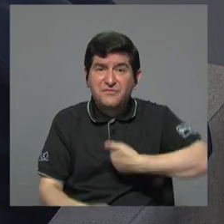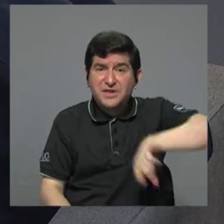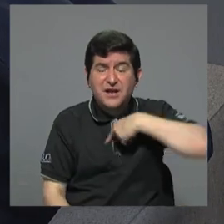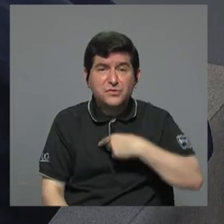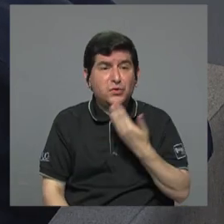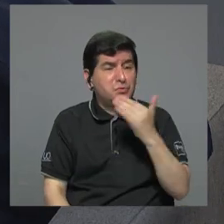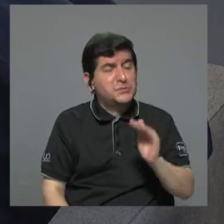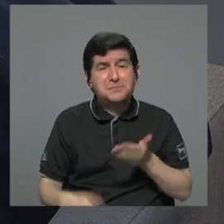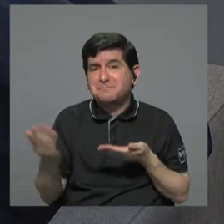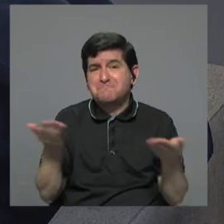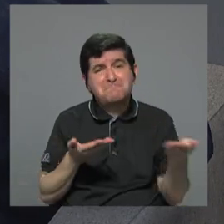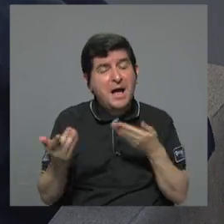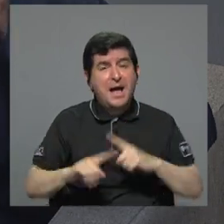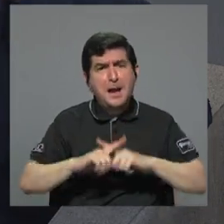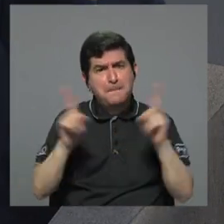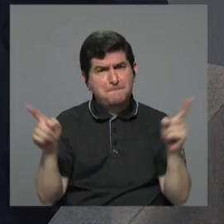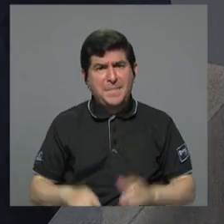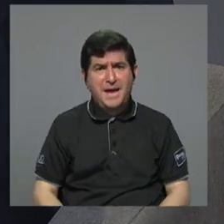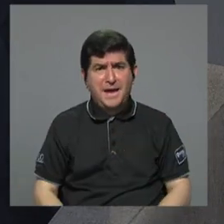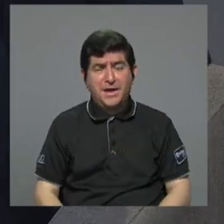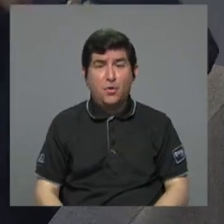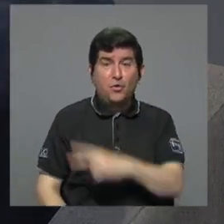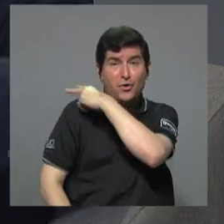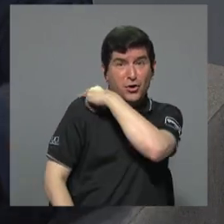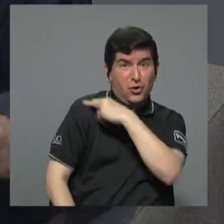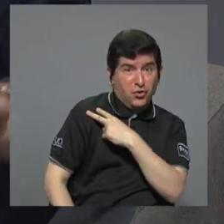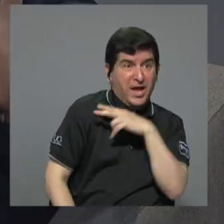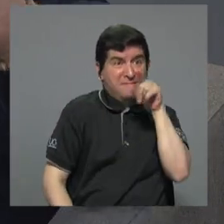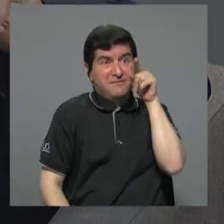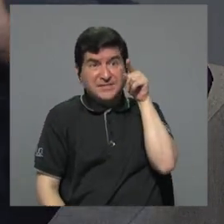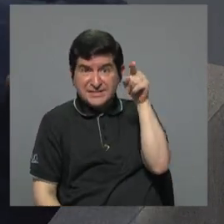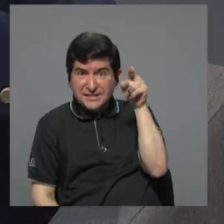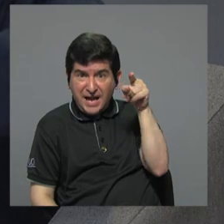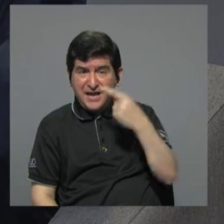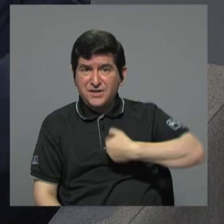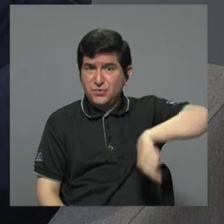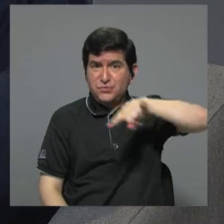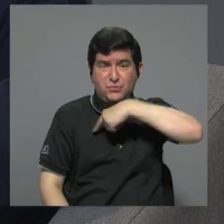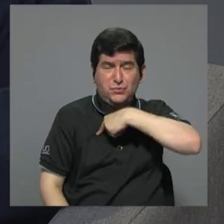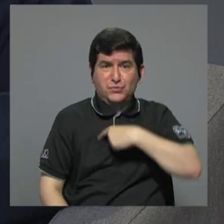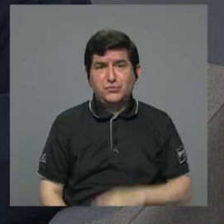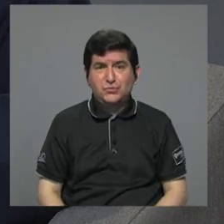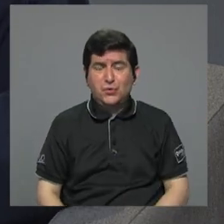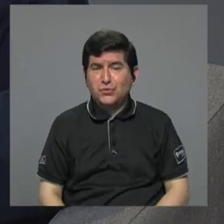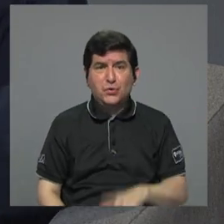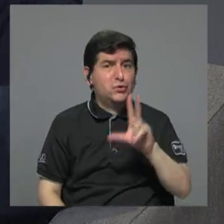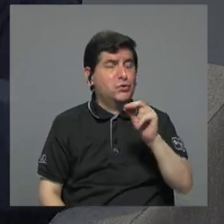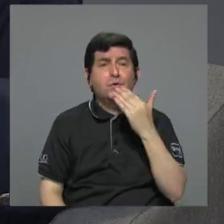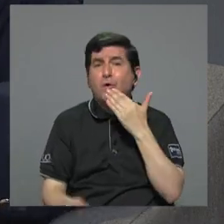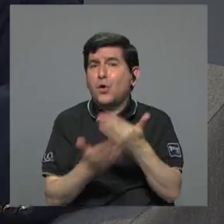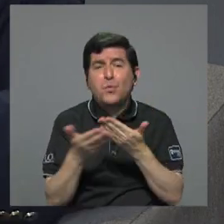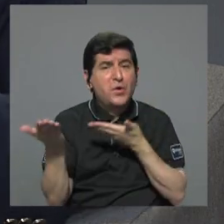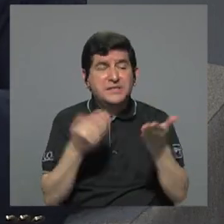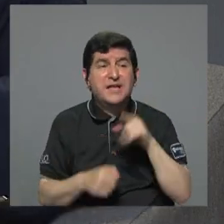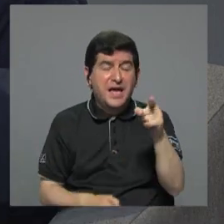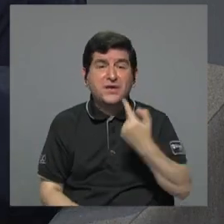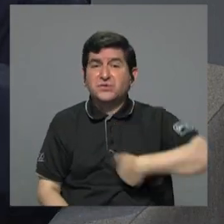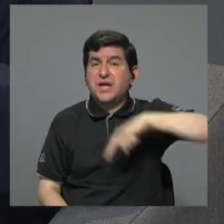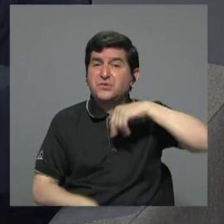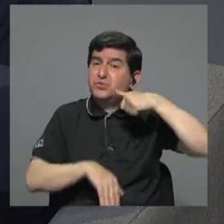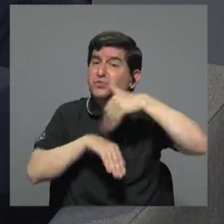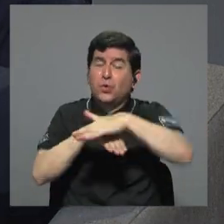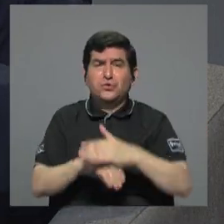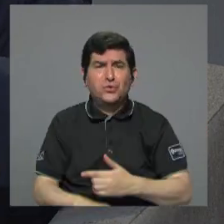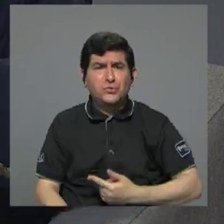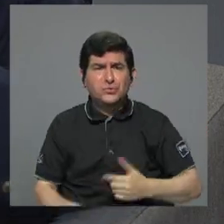muy mal servicio. Pero es que los jerarcas son los que hacen que nosotros no podamos dar buen servicio, porque nos tienen así. El problema no